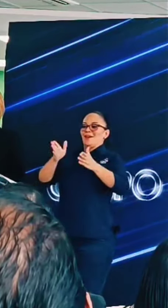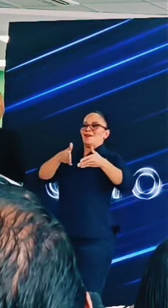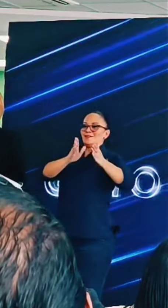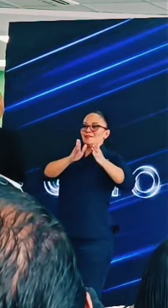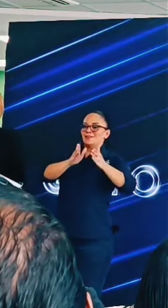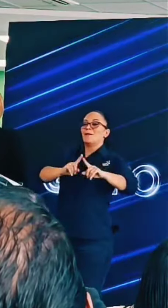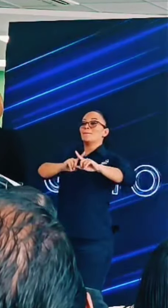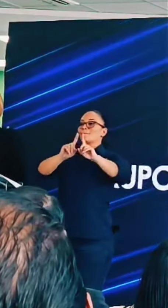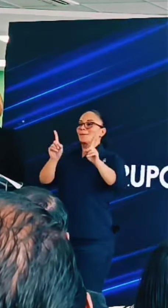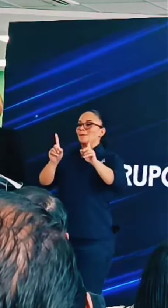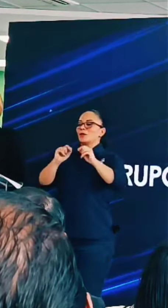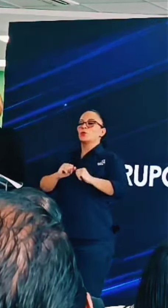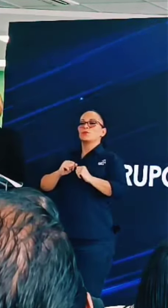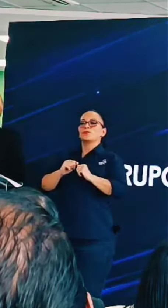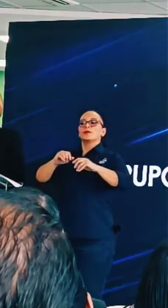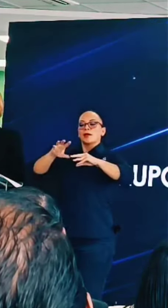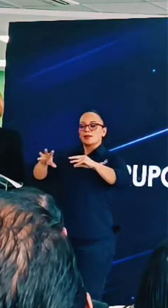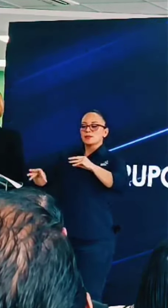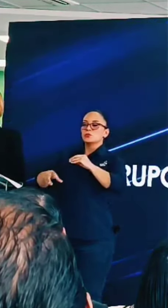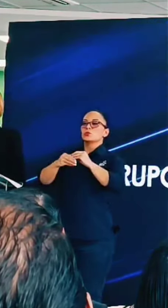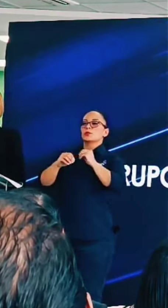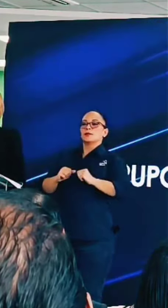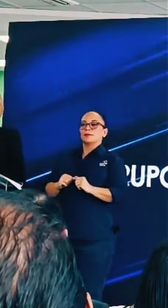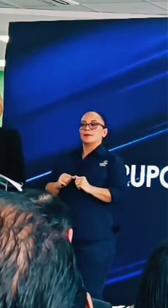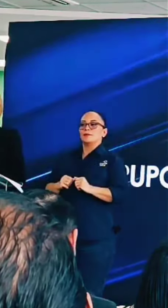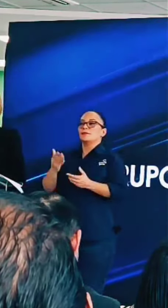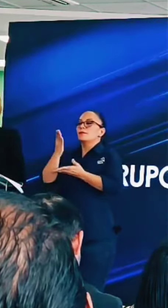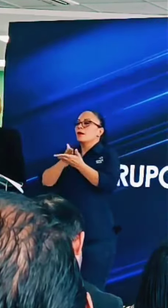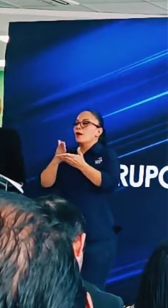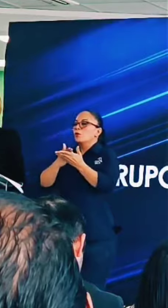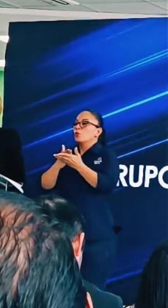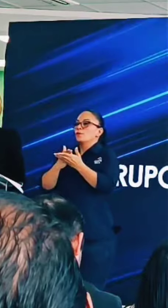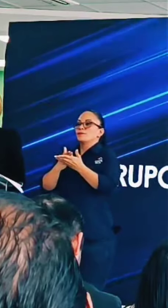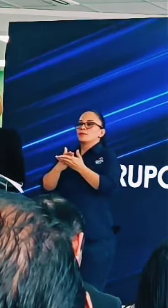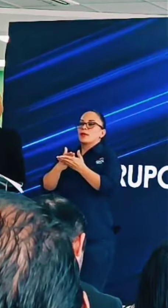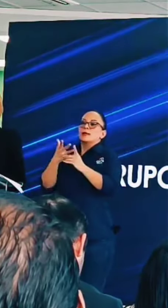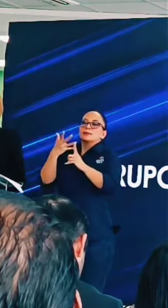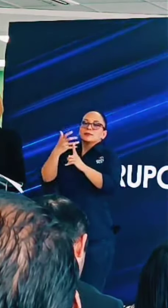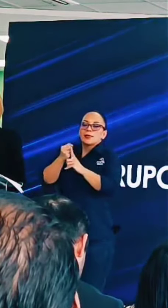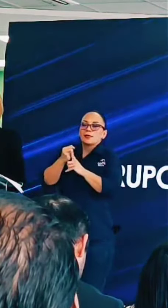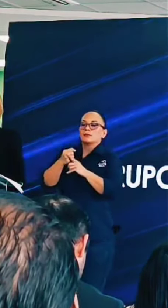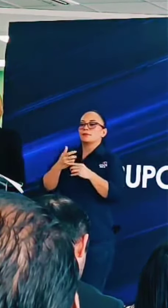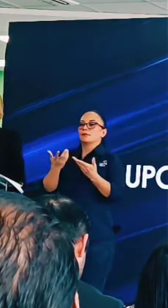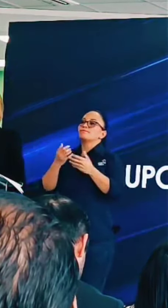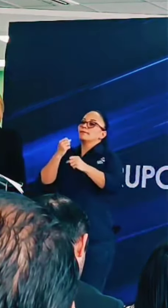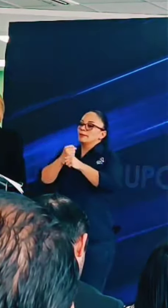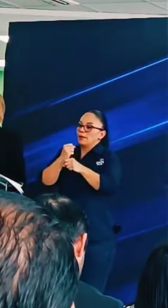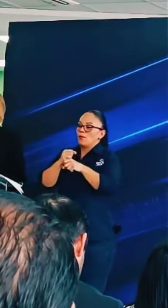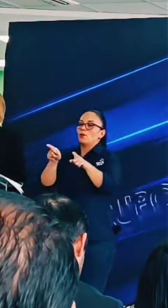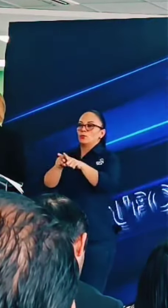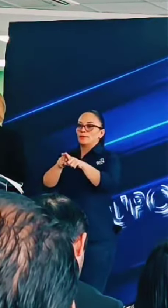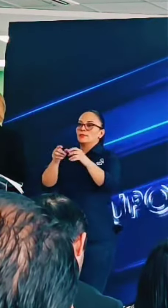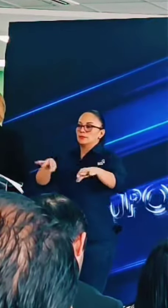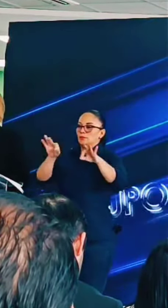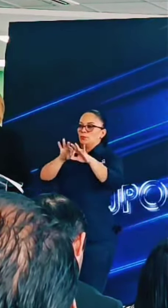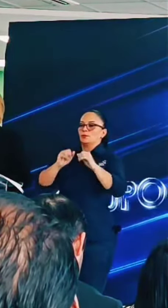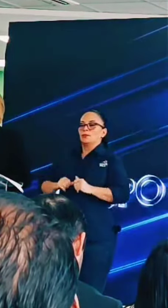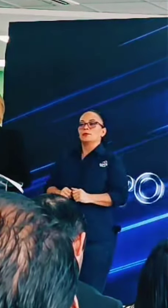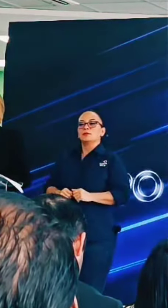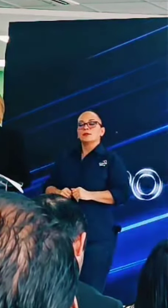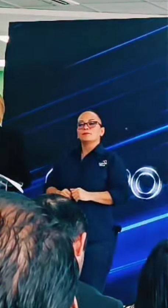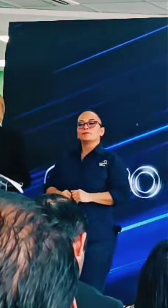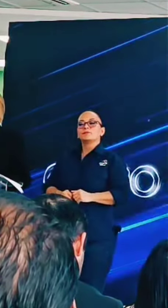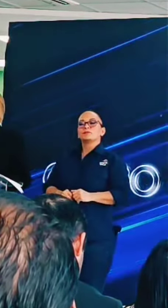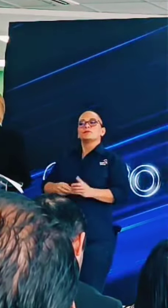adicionalmente cuando existe algún accidente involuntario en el tema del trabajo. Un